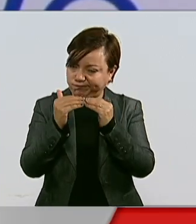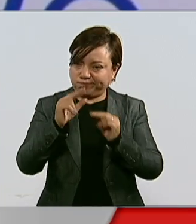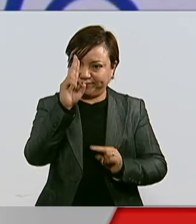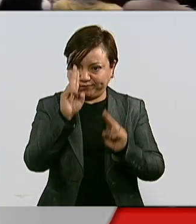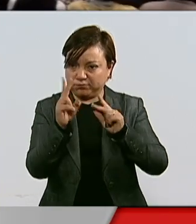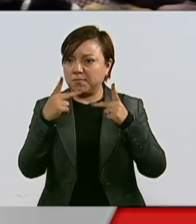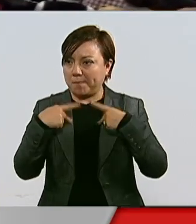de la ciudadanía.